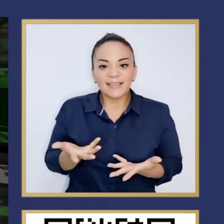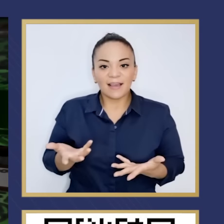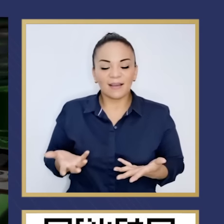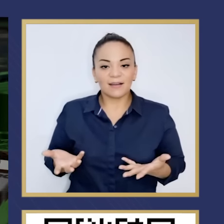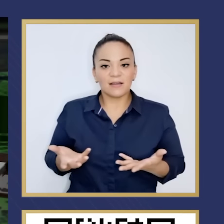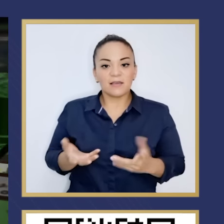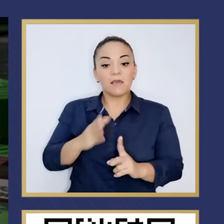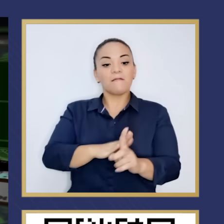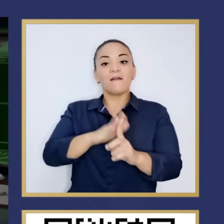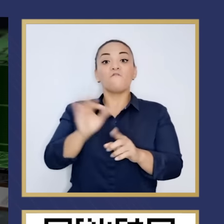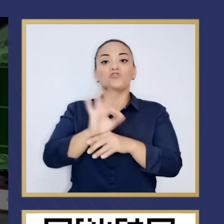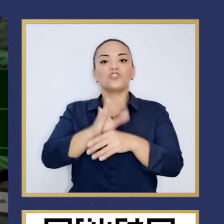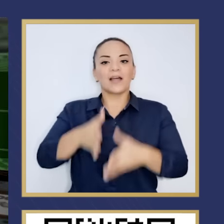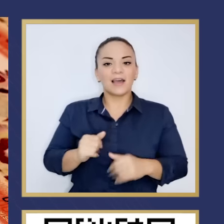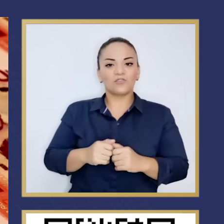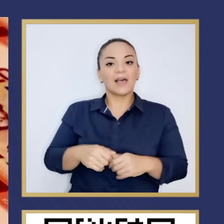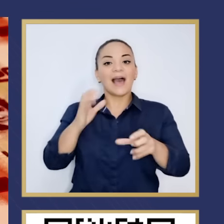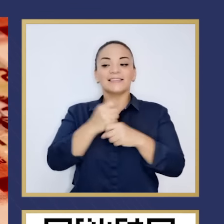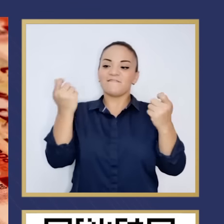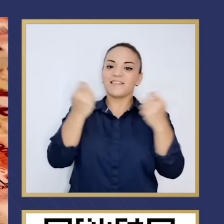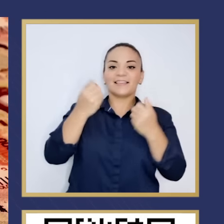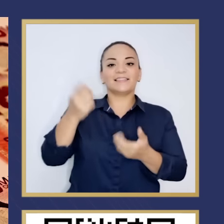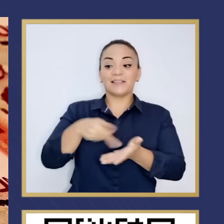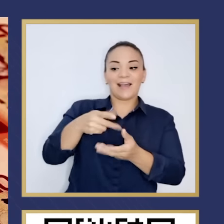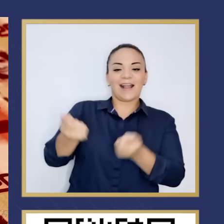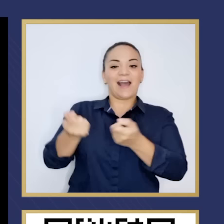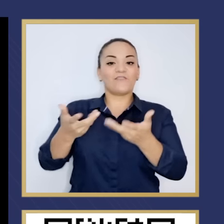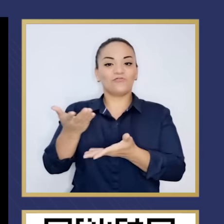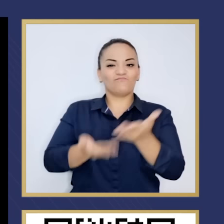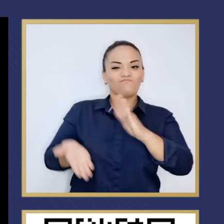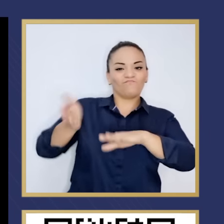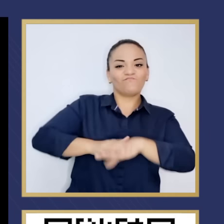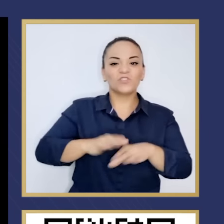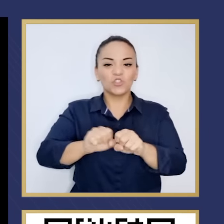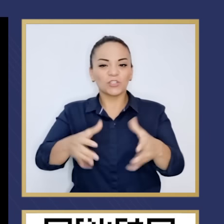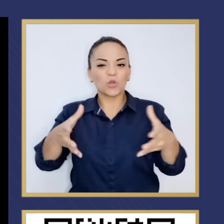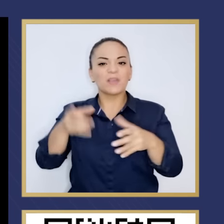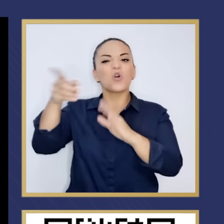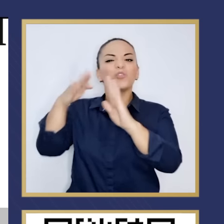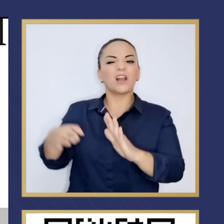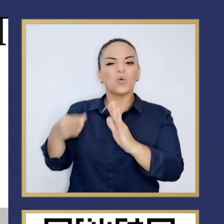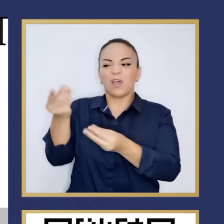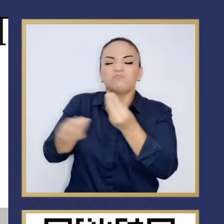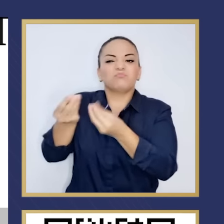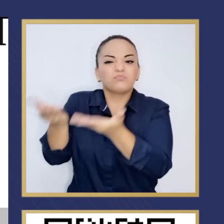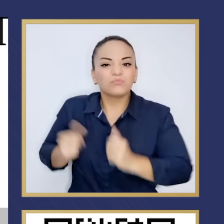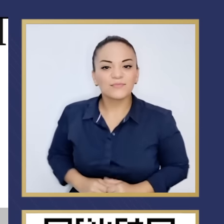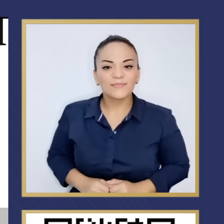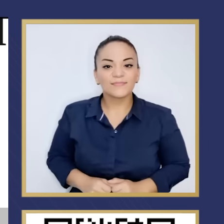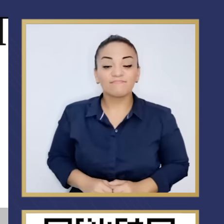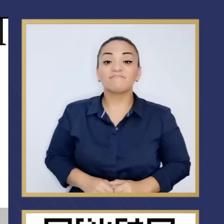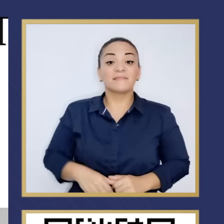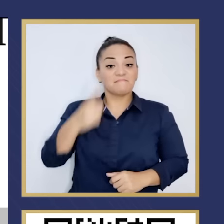Fiestas, carros, pagos ilegales, un chorizo enorme. ¿Y la Contraloría? También cerró los